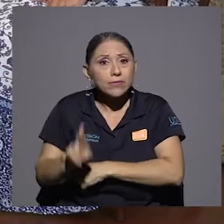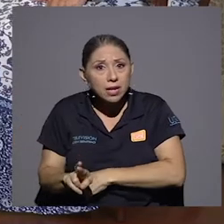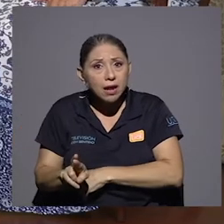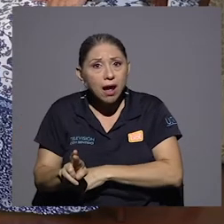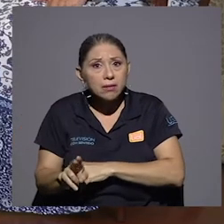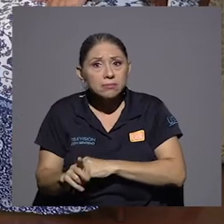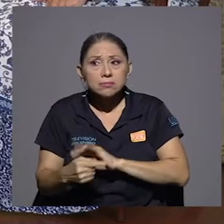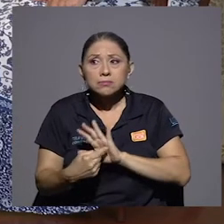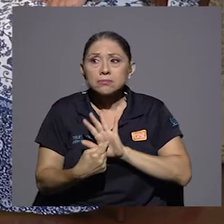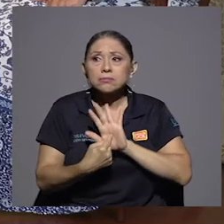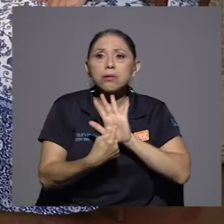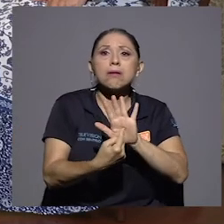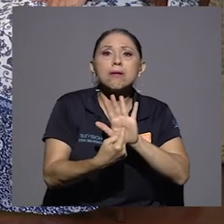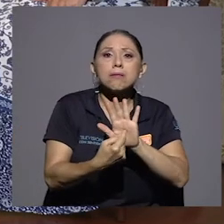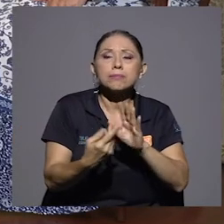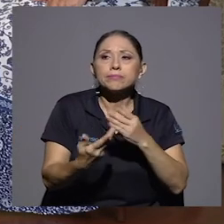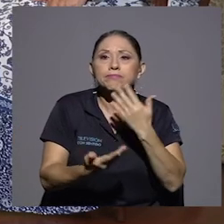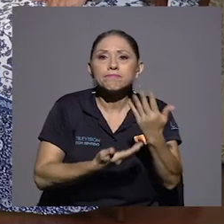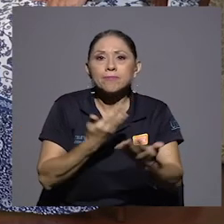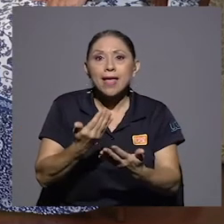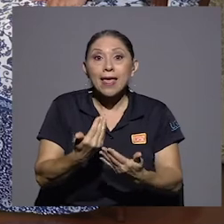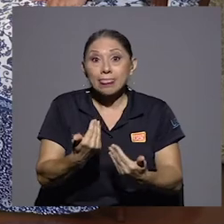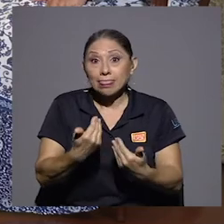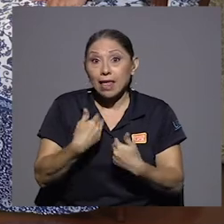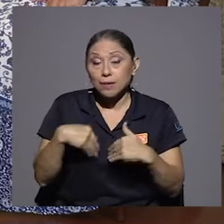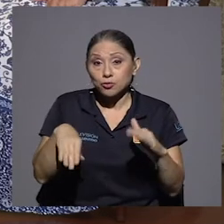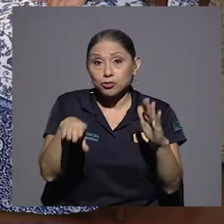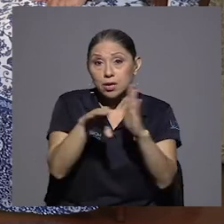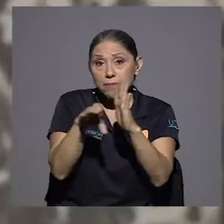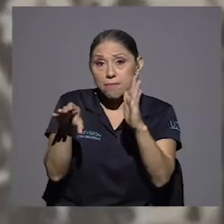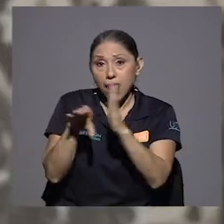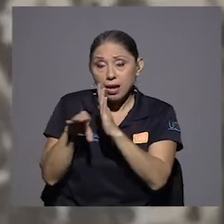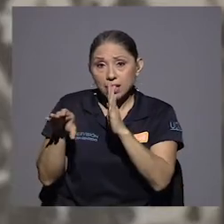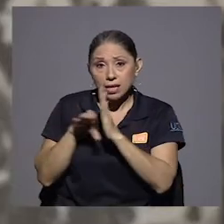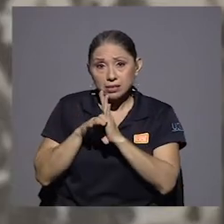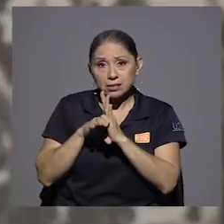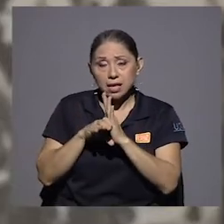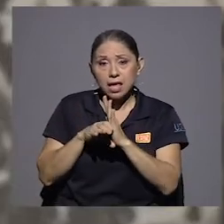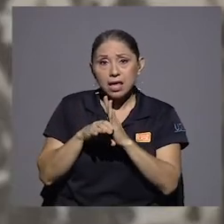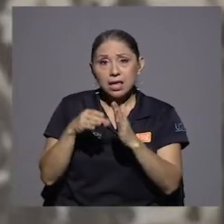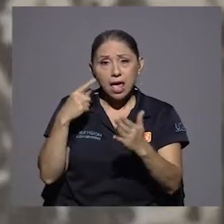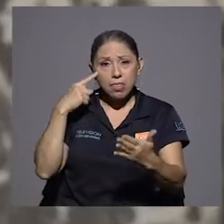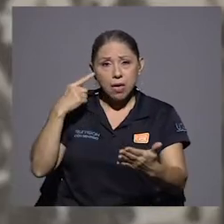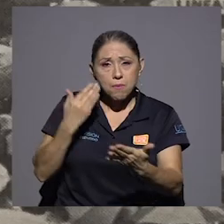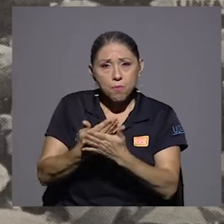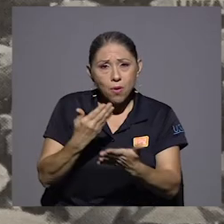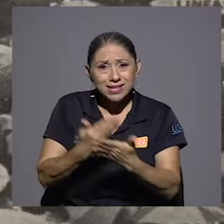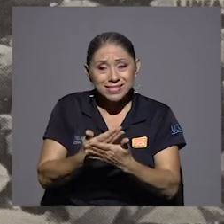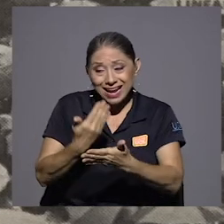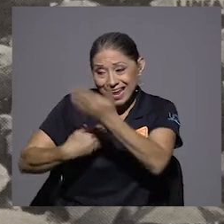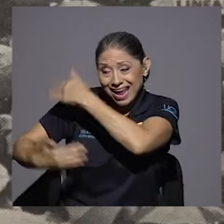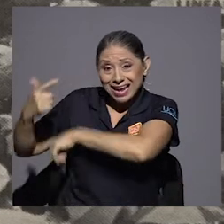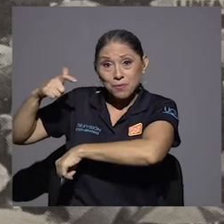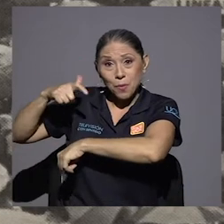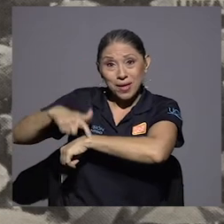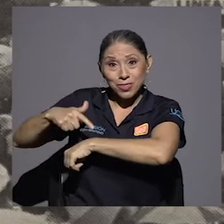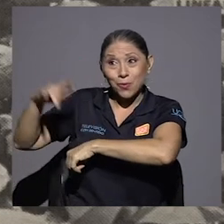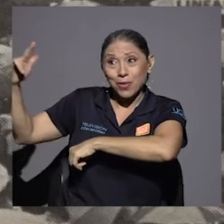y tenemos imágenes que demuestran cómo ese comparativo del recibimiento y el sepelio